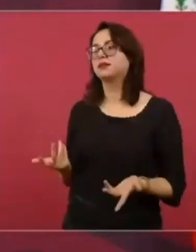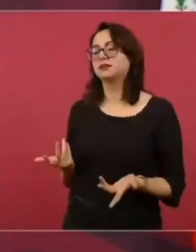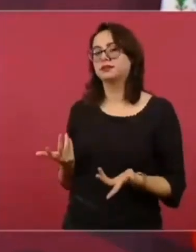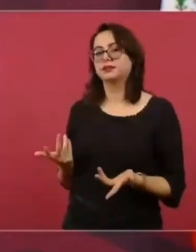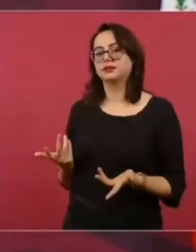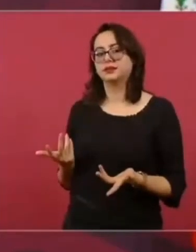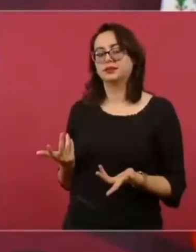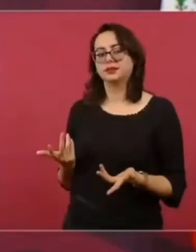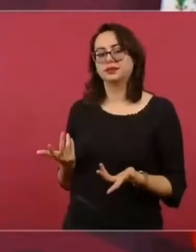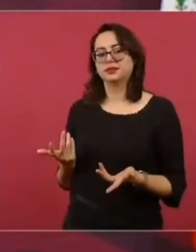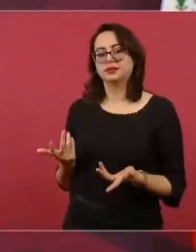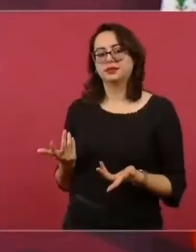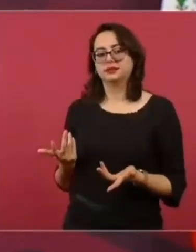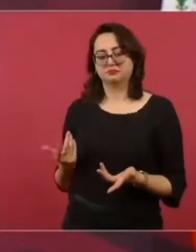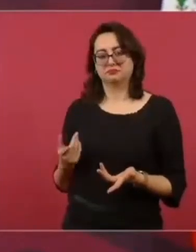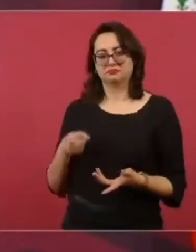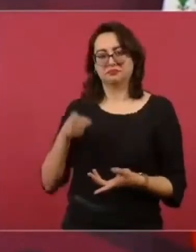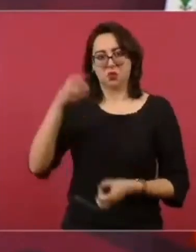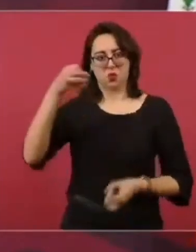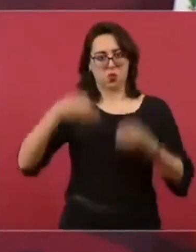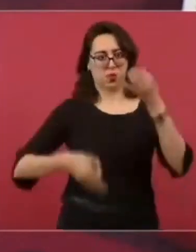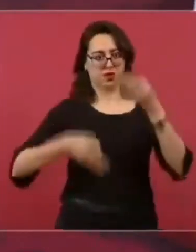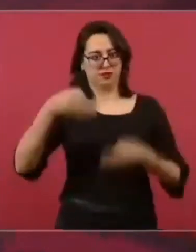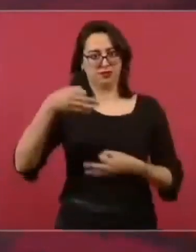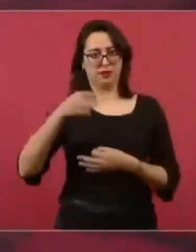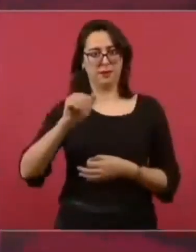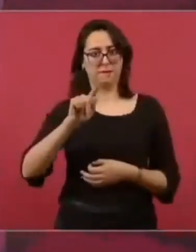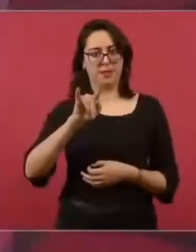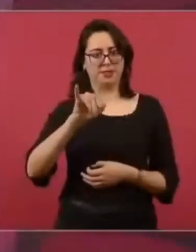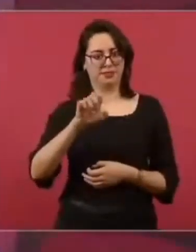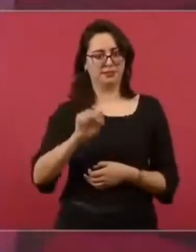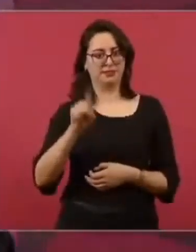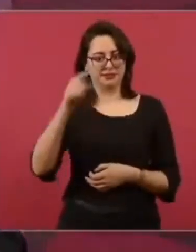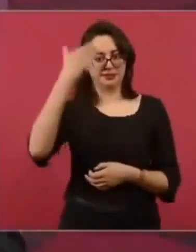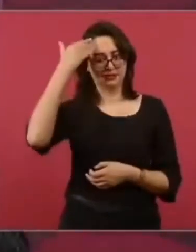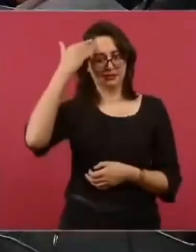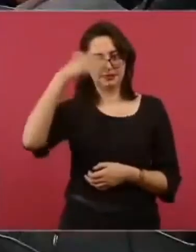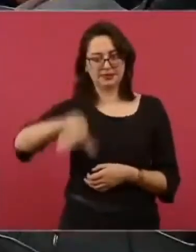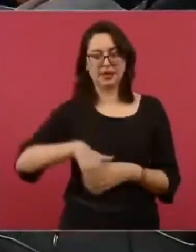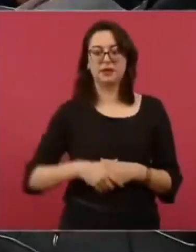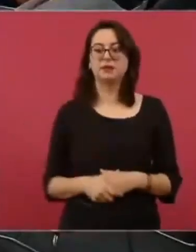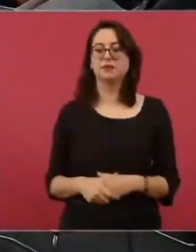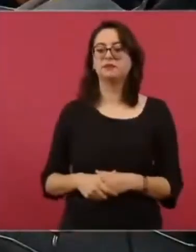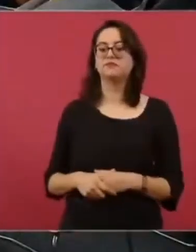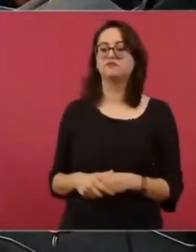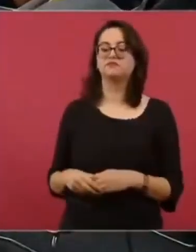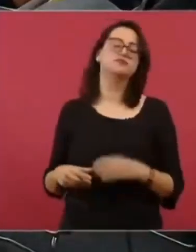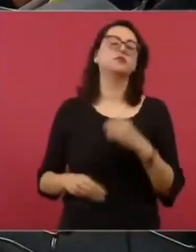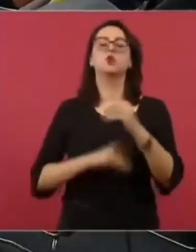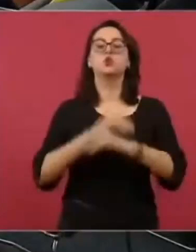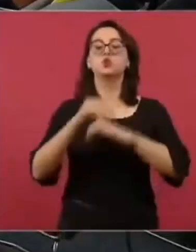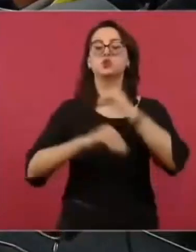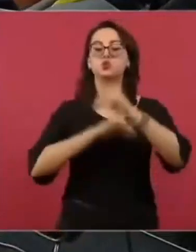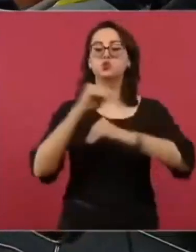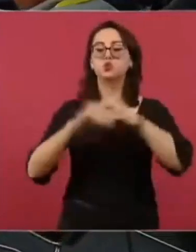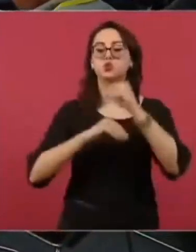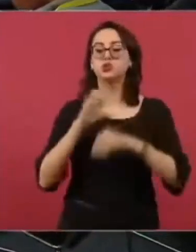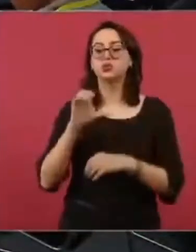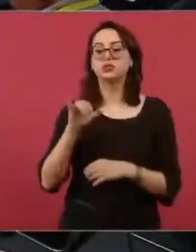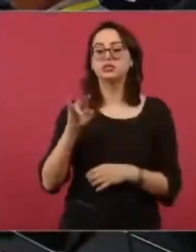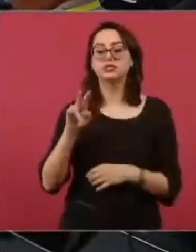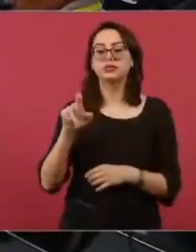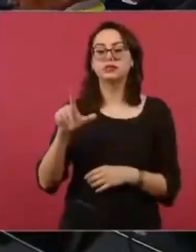Este, que era un pleito entre particulares, que era civil. Se convertía